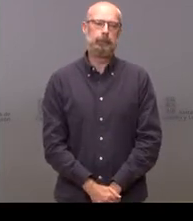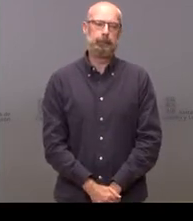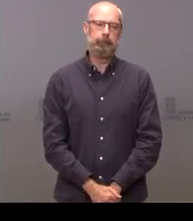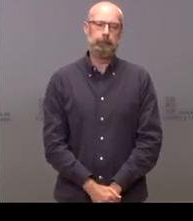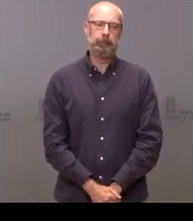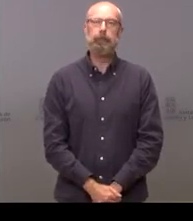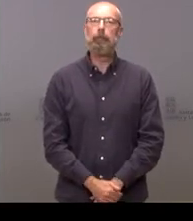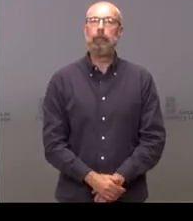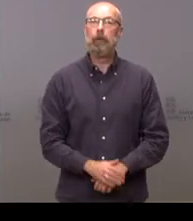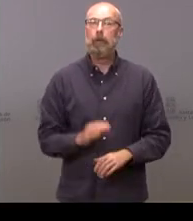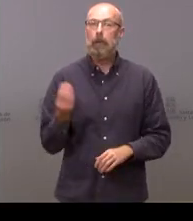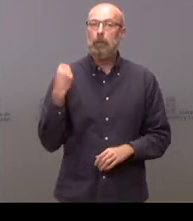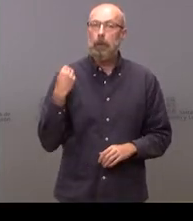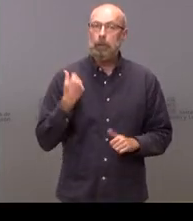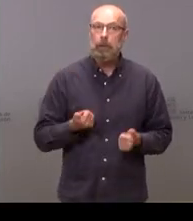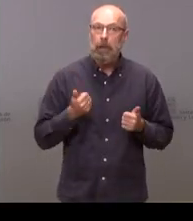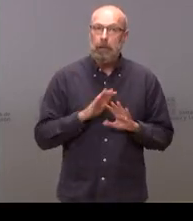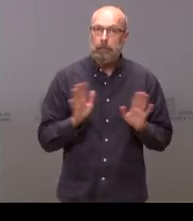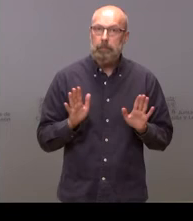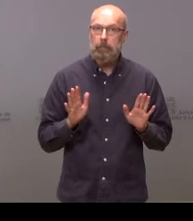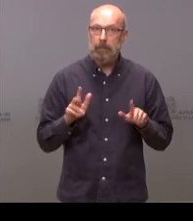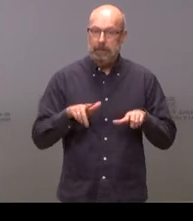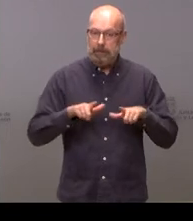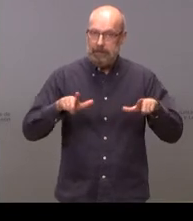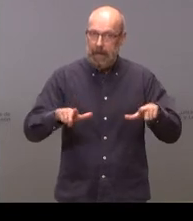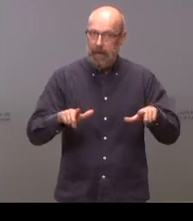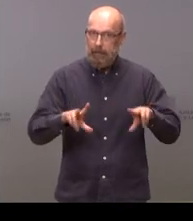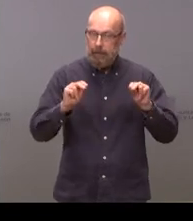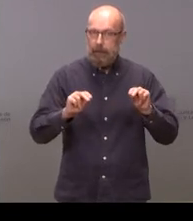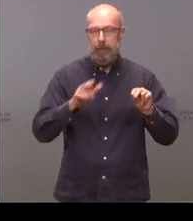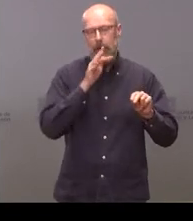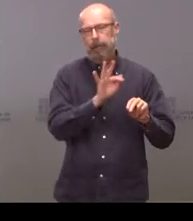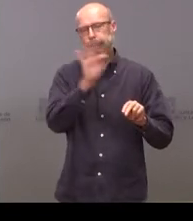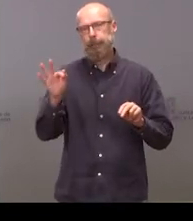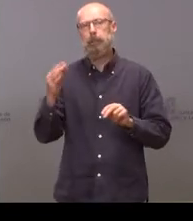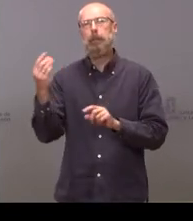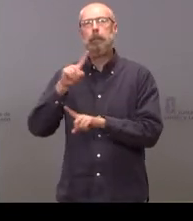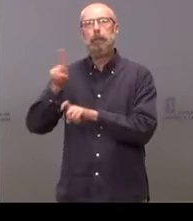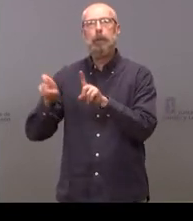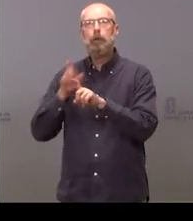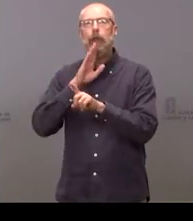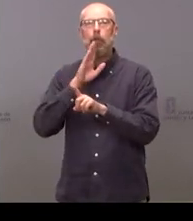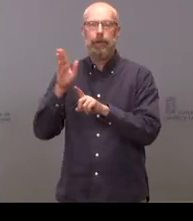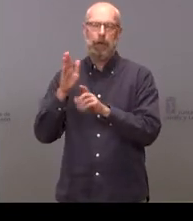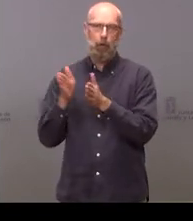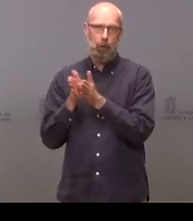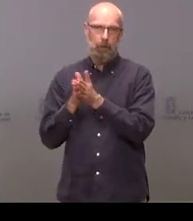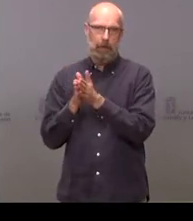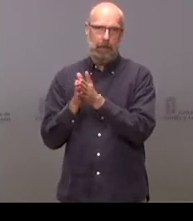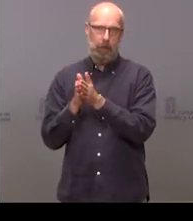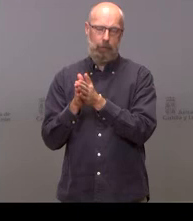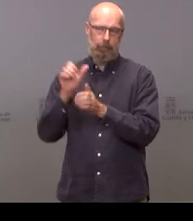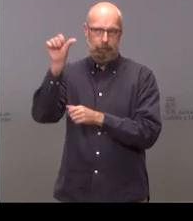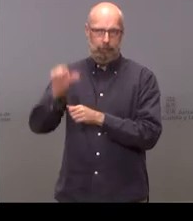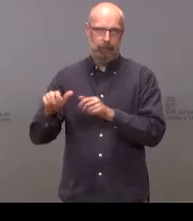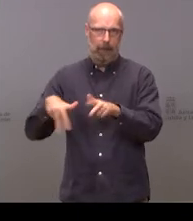Si no hay más preguntas en la sala vamos a dar paso a nuestros compañeros que hoy nos siguen como todos los jueves por